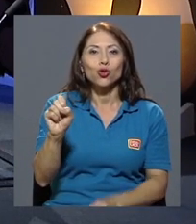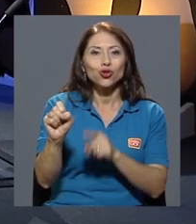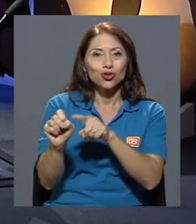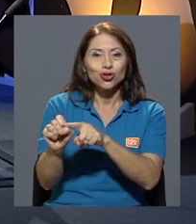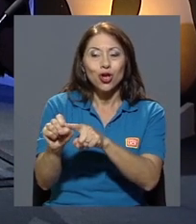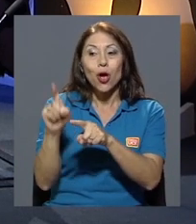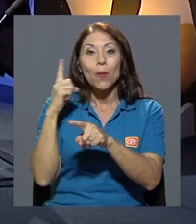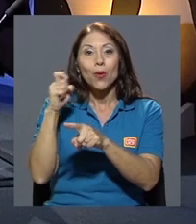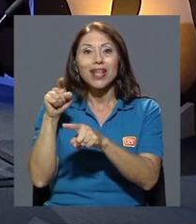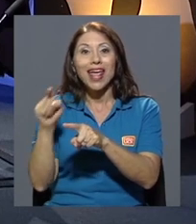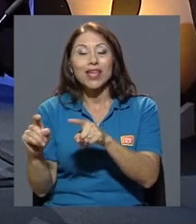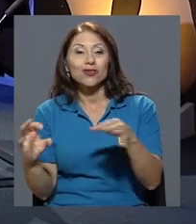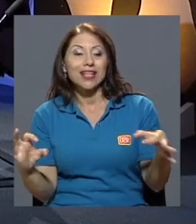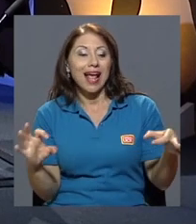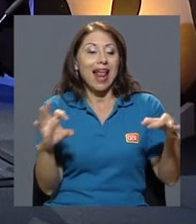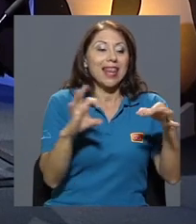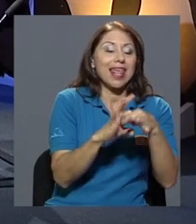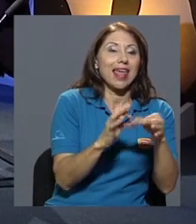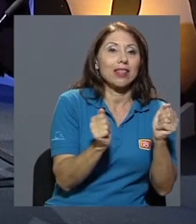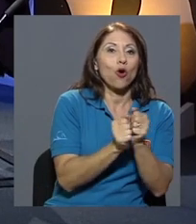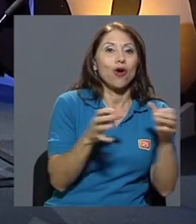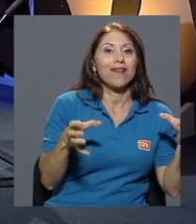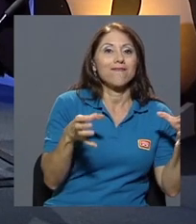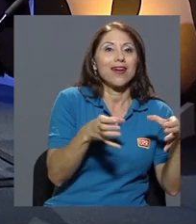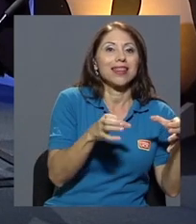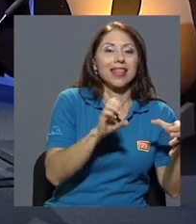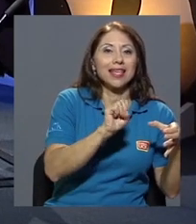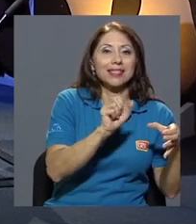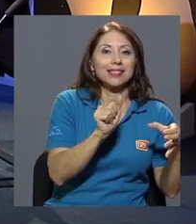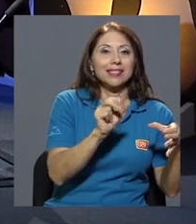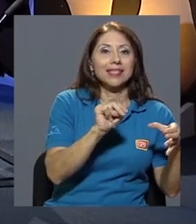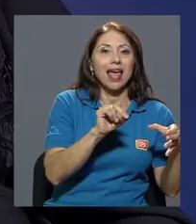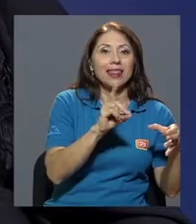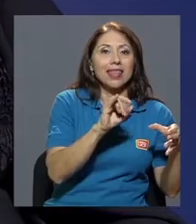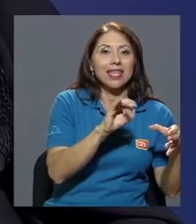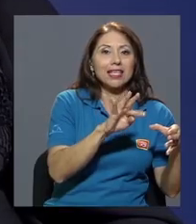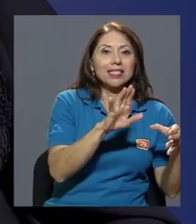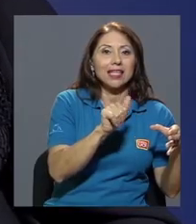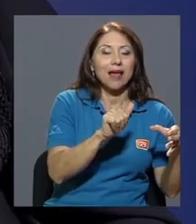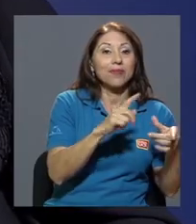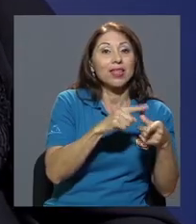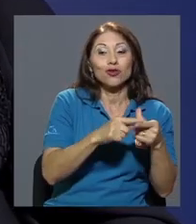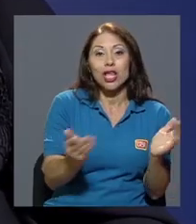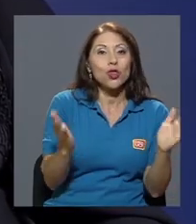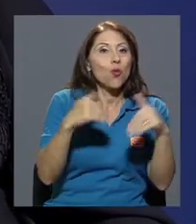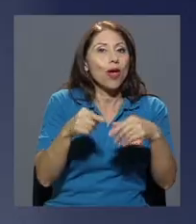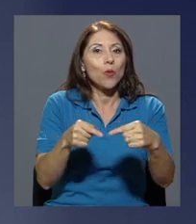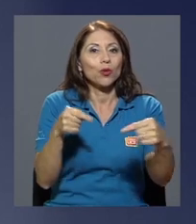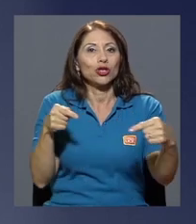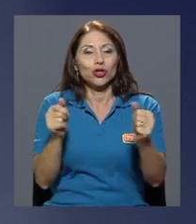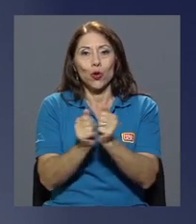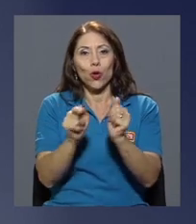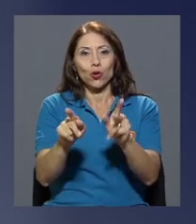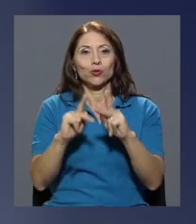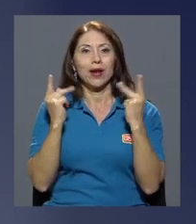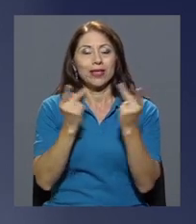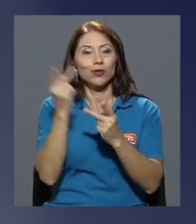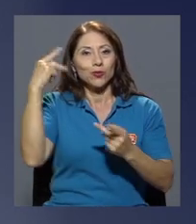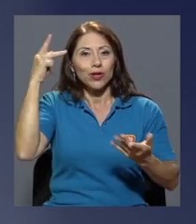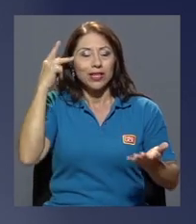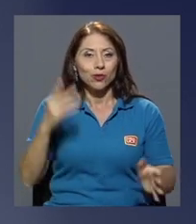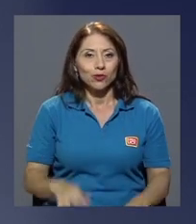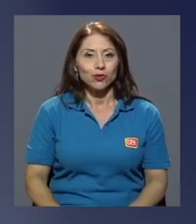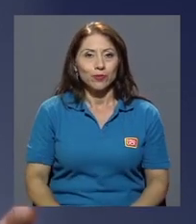digamos en alianza con el frente sandinista. Entonces, no tenemos oposición en los partidos políticos. Entiendo, Marcia,